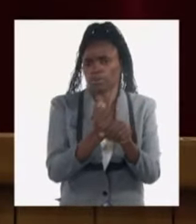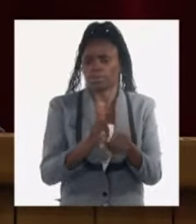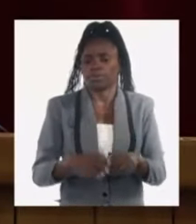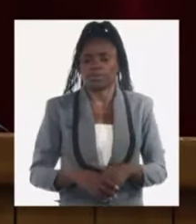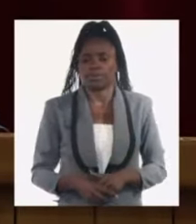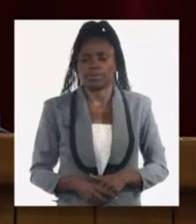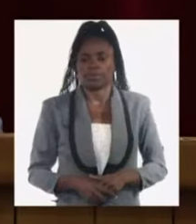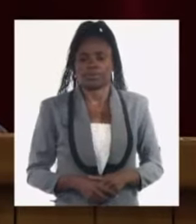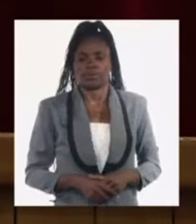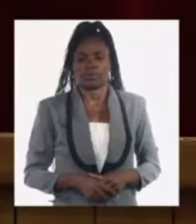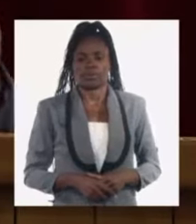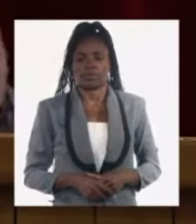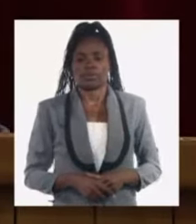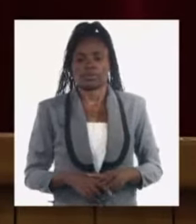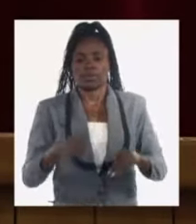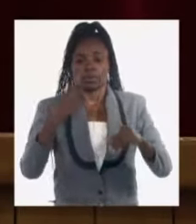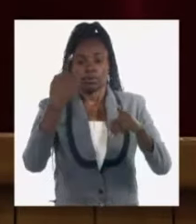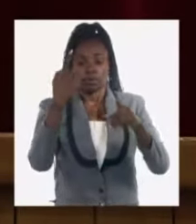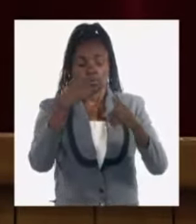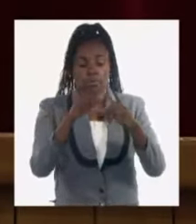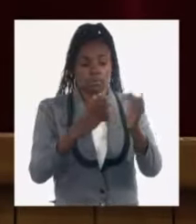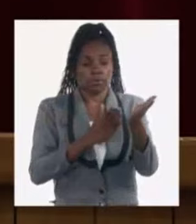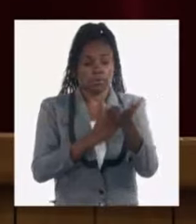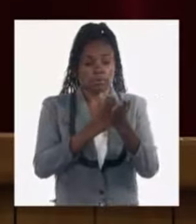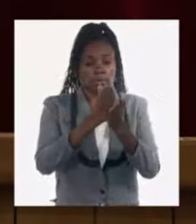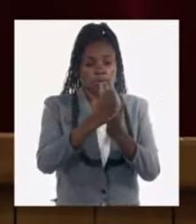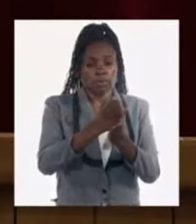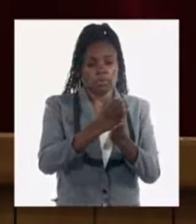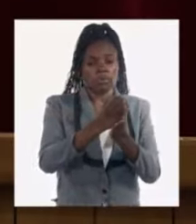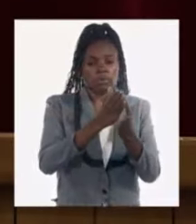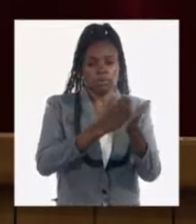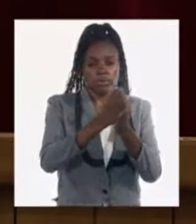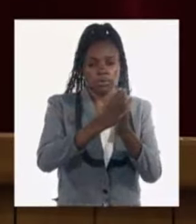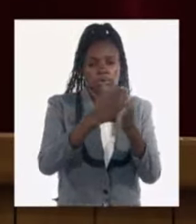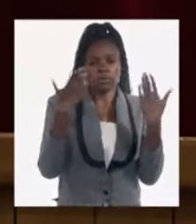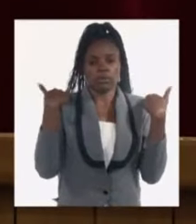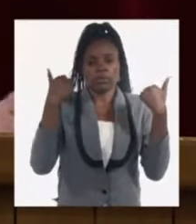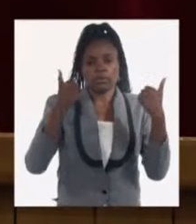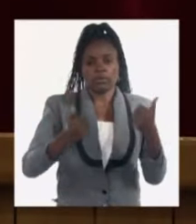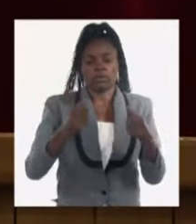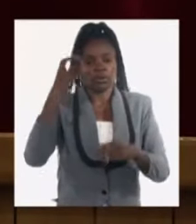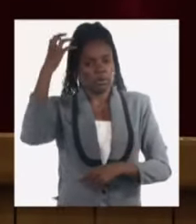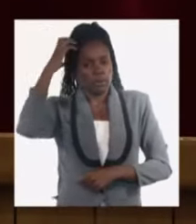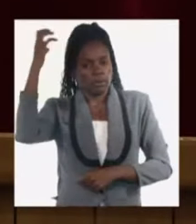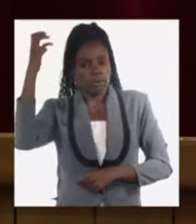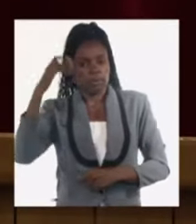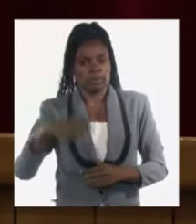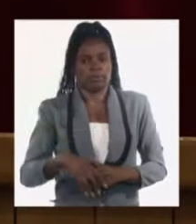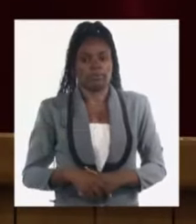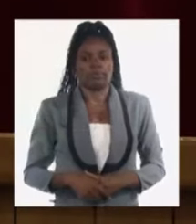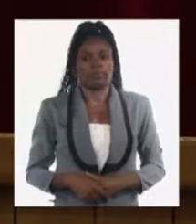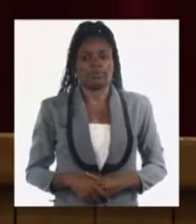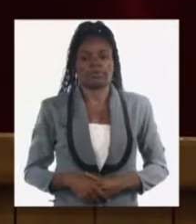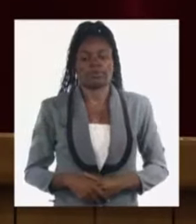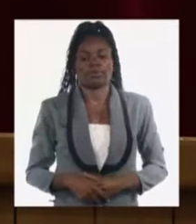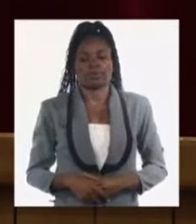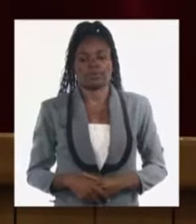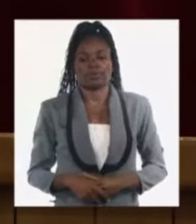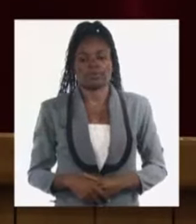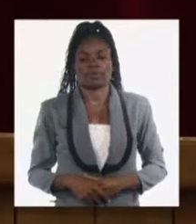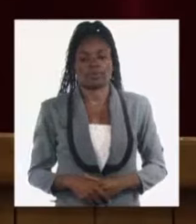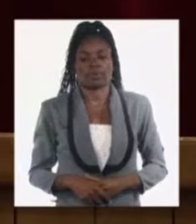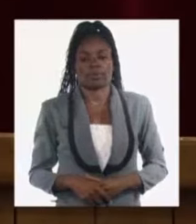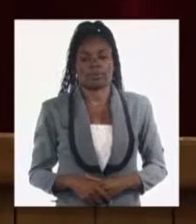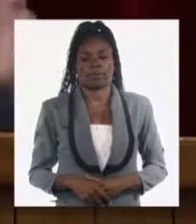pero evidentemente esto es una cuestión que lleva un seguimiento por la dirección por el gobierno y también por supuesto a nivel territorial